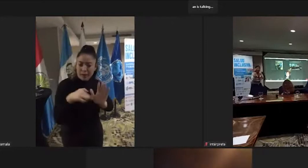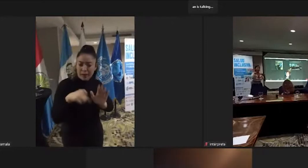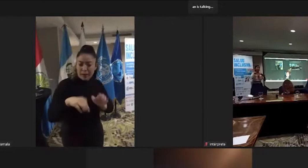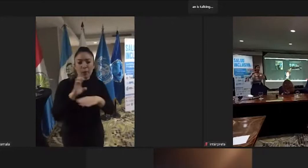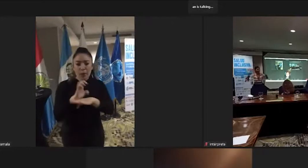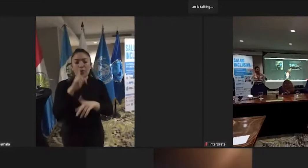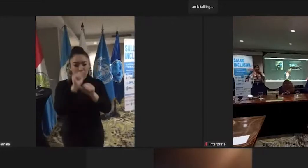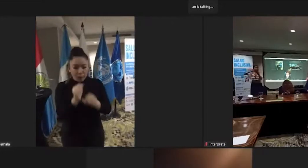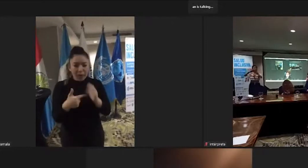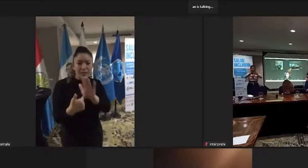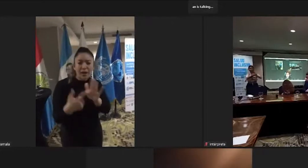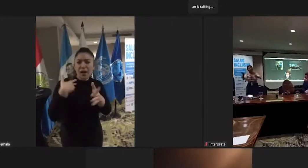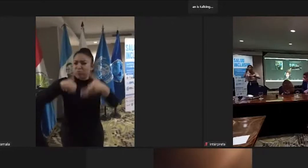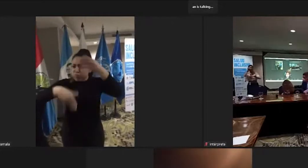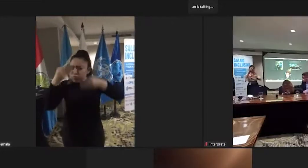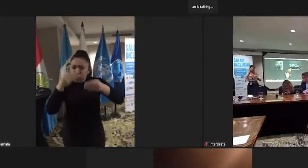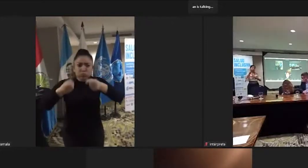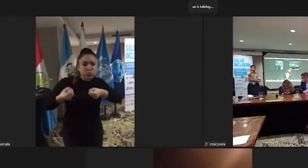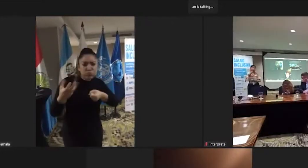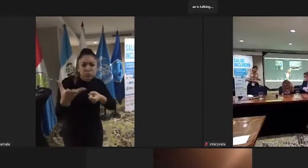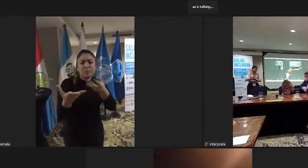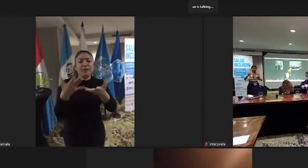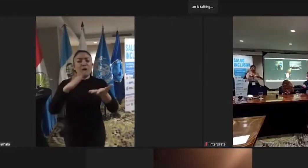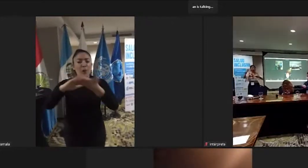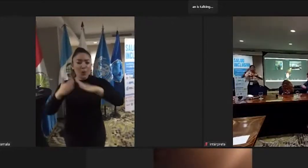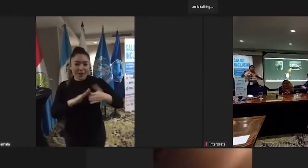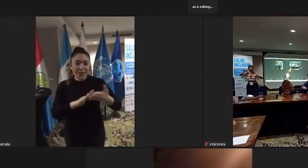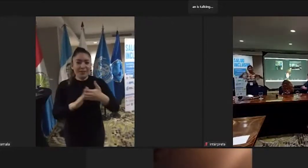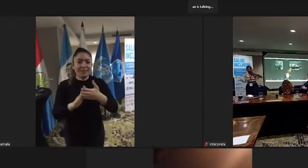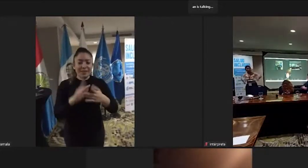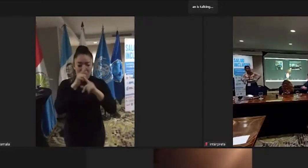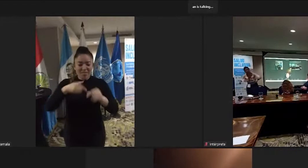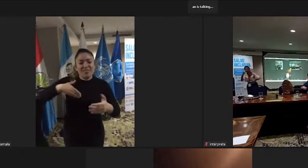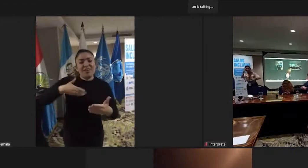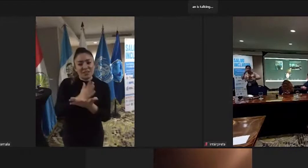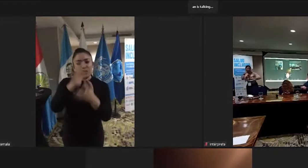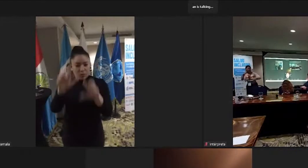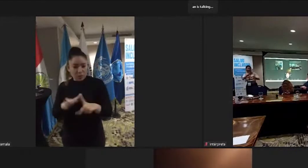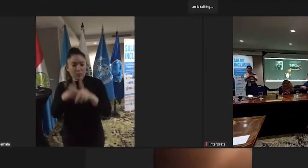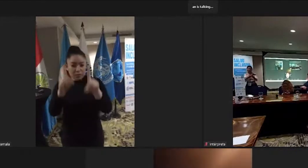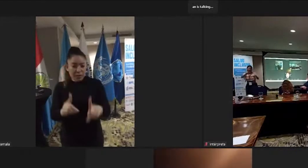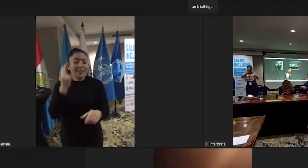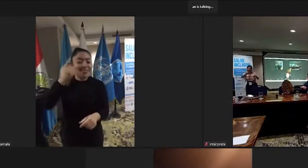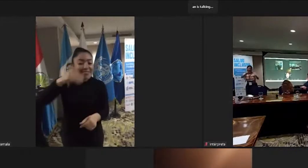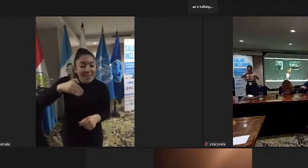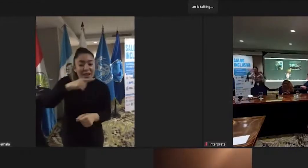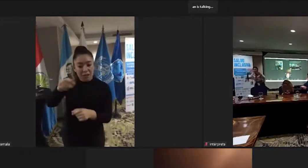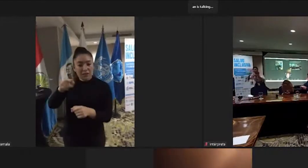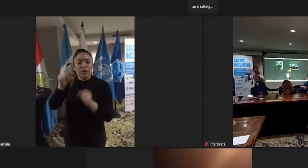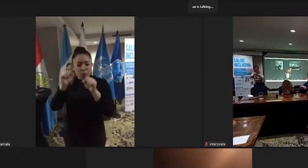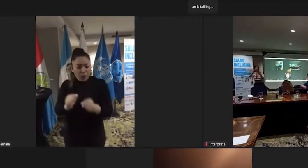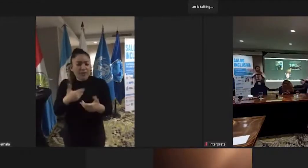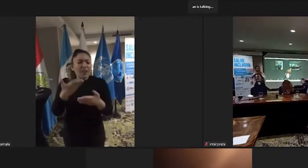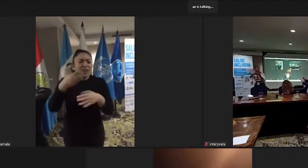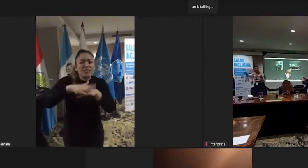venir acá, poder aprender sobre las comunidades, los derechos de las comunidades indígenas de personas con discapacidad y